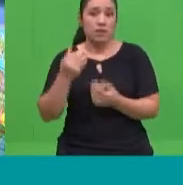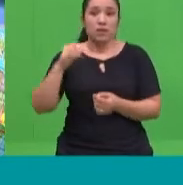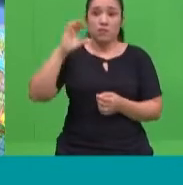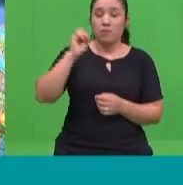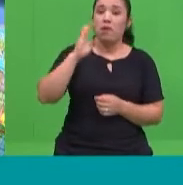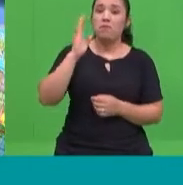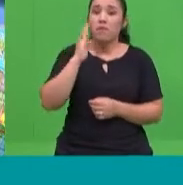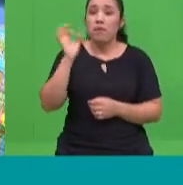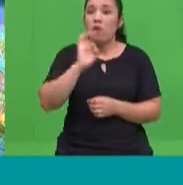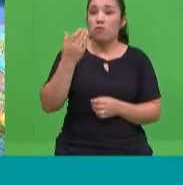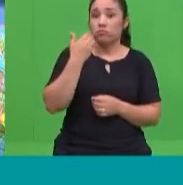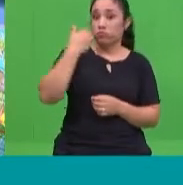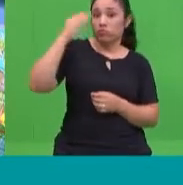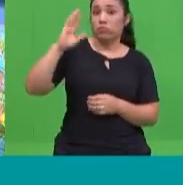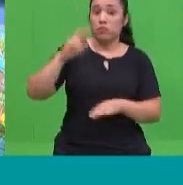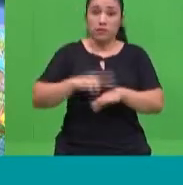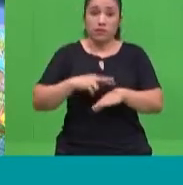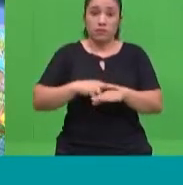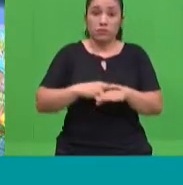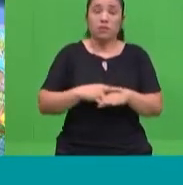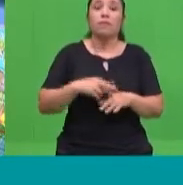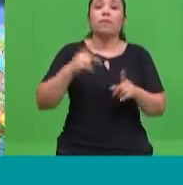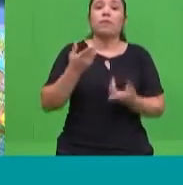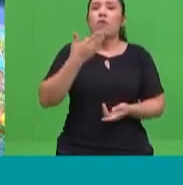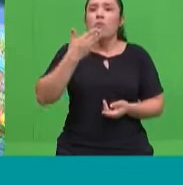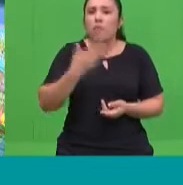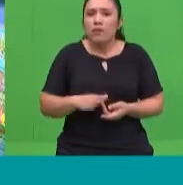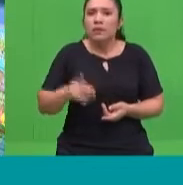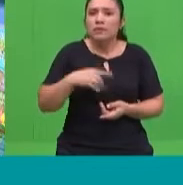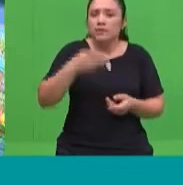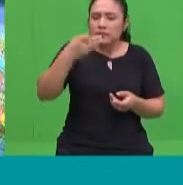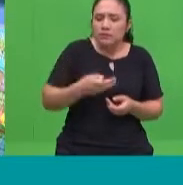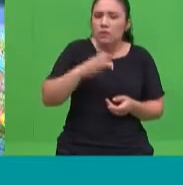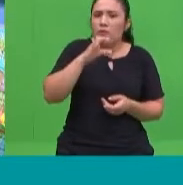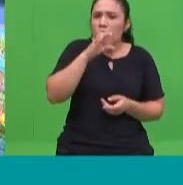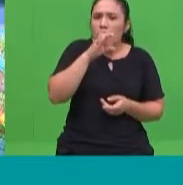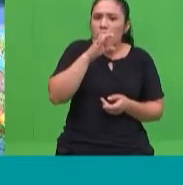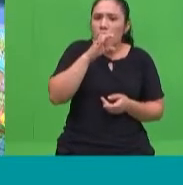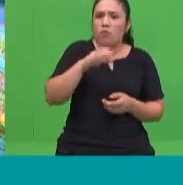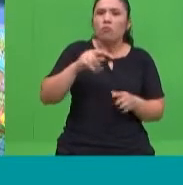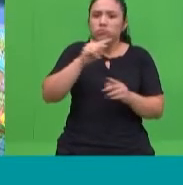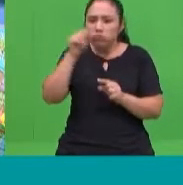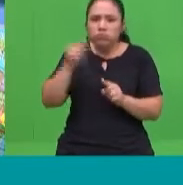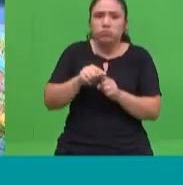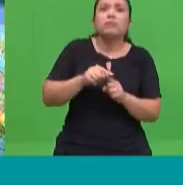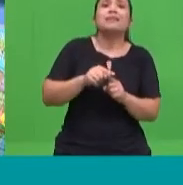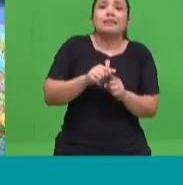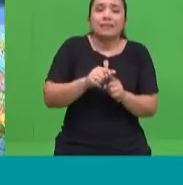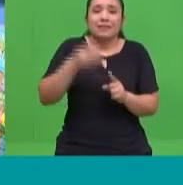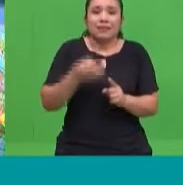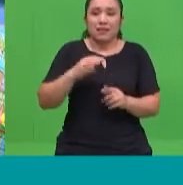responsable de esos niños o adolescentes tienen que enmarcar sus actividades. Entonces, dentro de